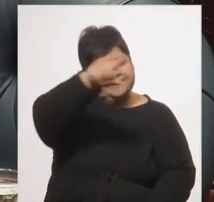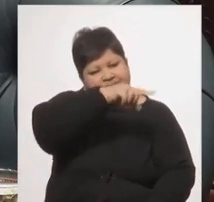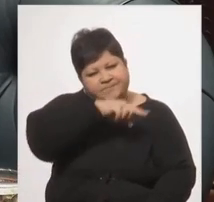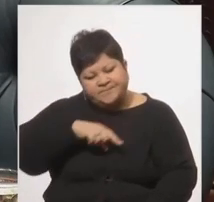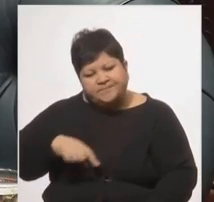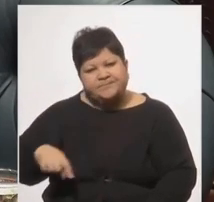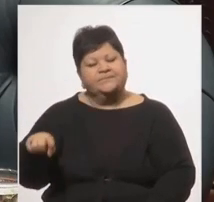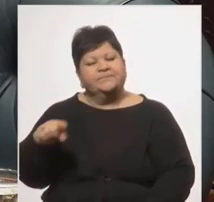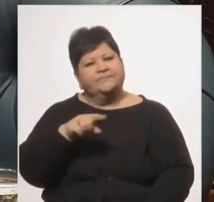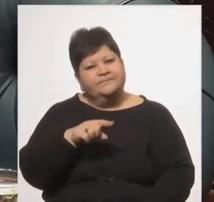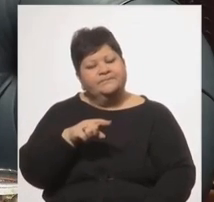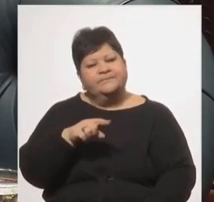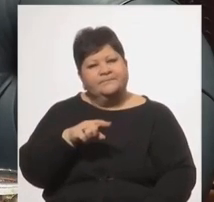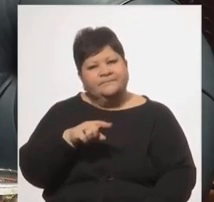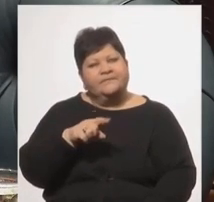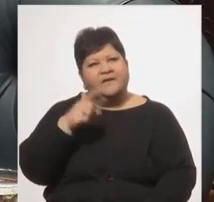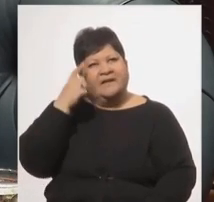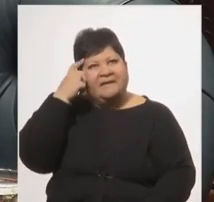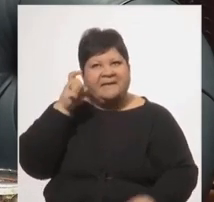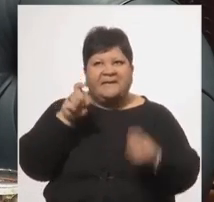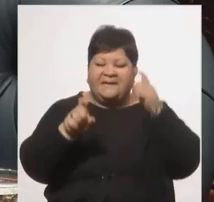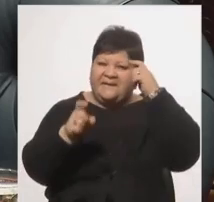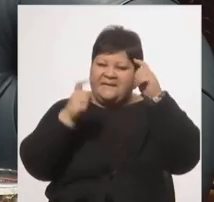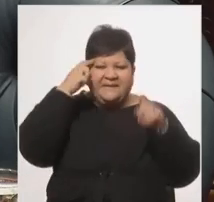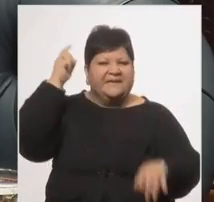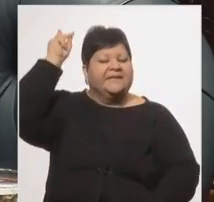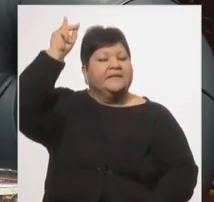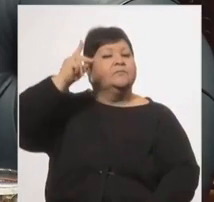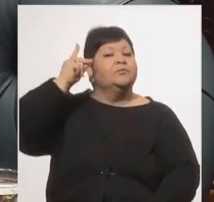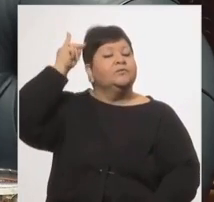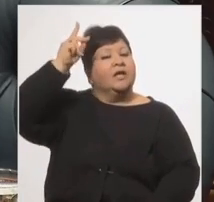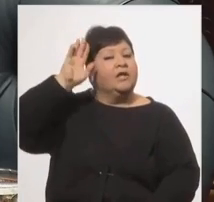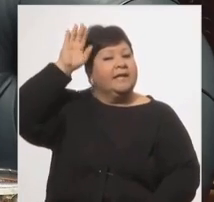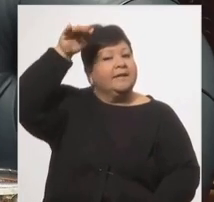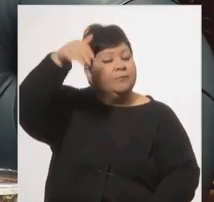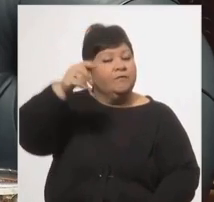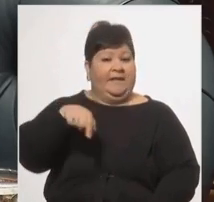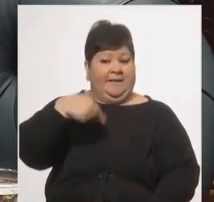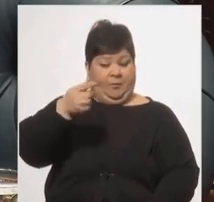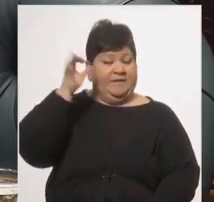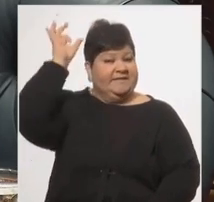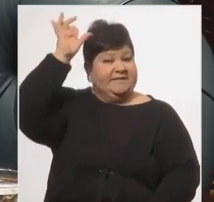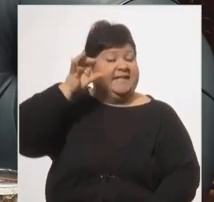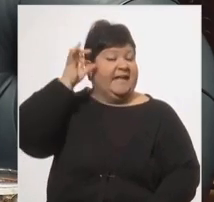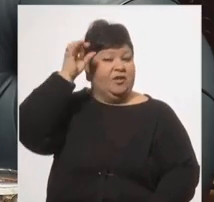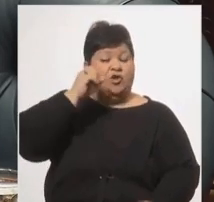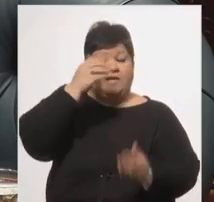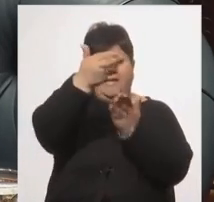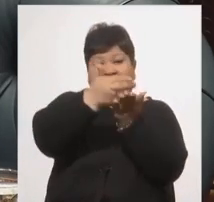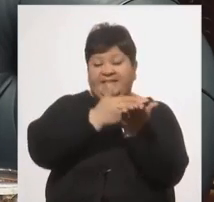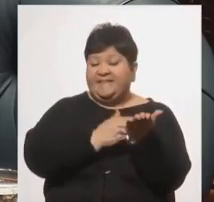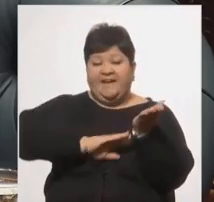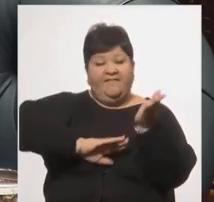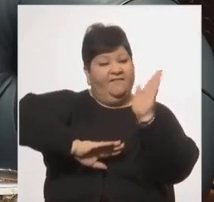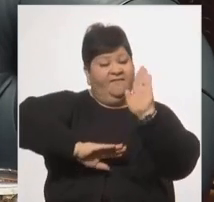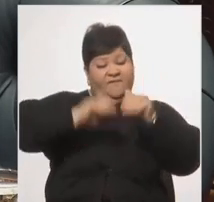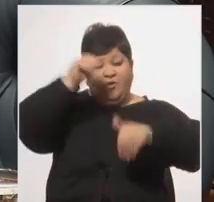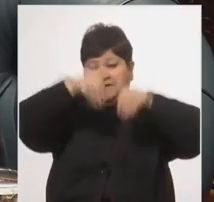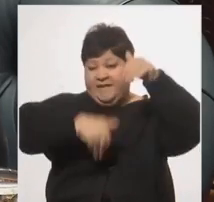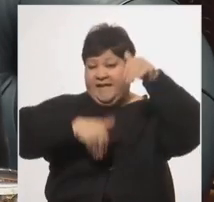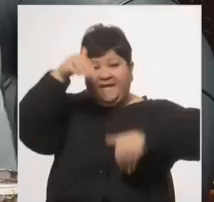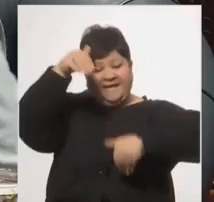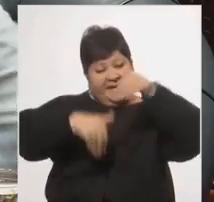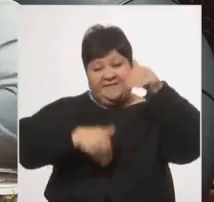forjador de ideas, diputado de la República, después senador, la lista más votada del Frente Amplio hace muchísimo tiempo,